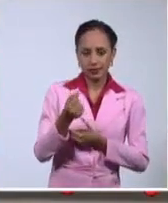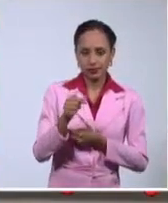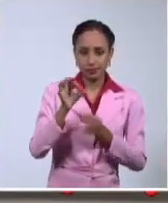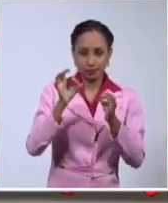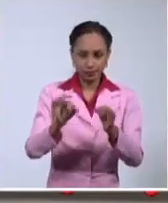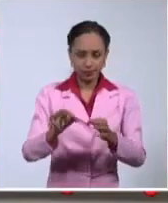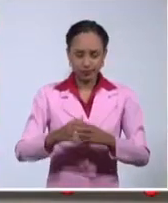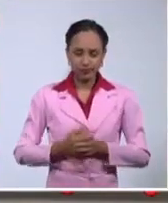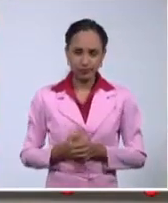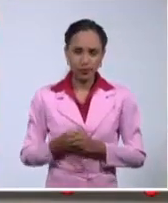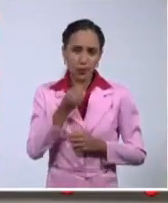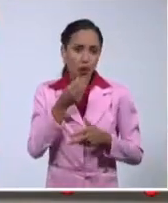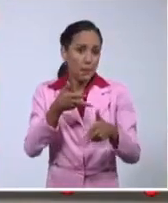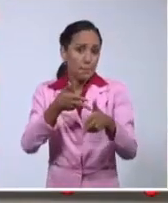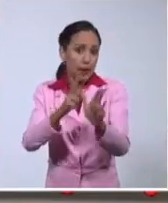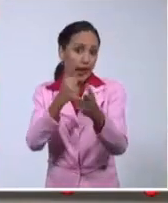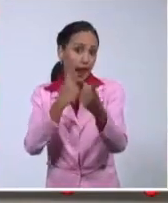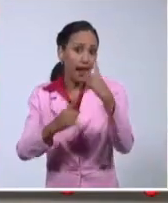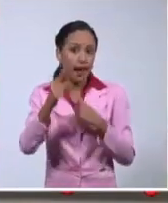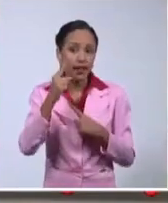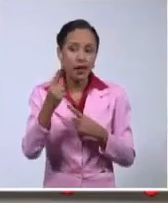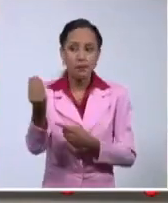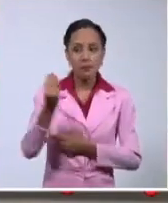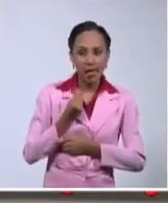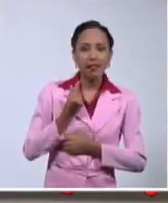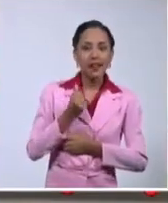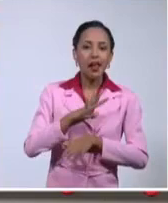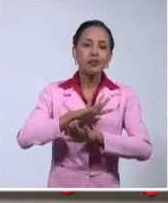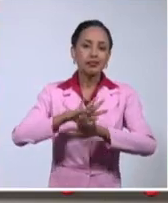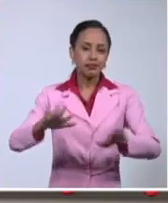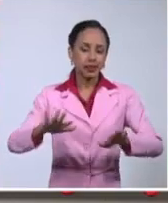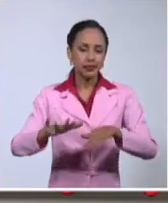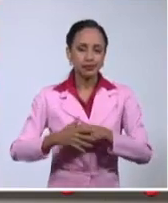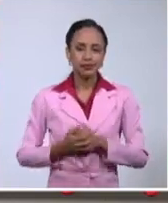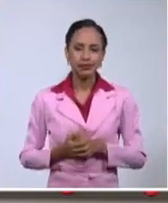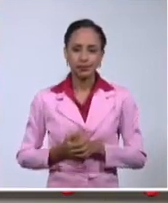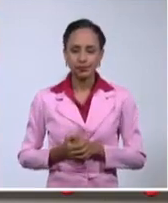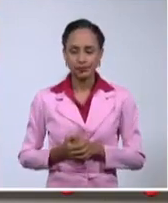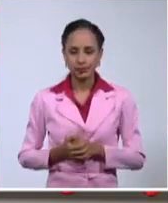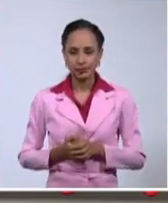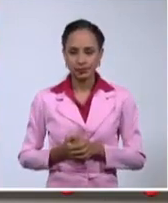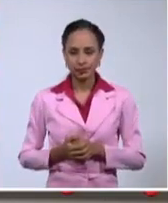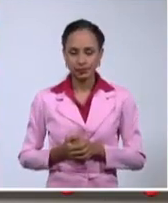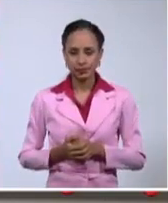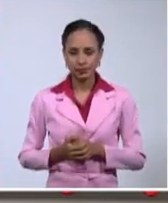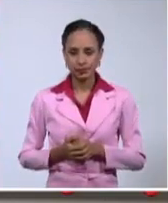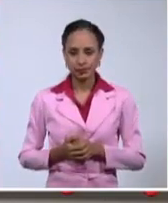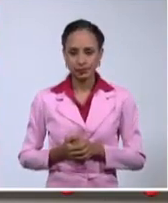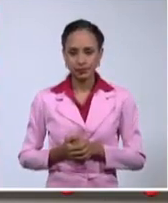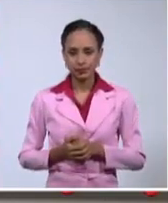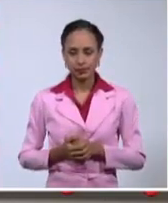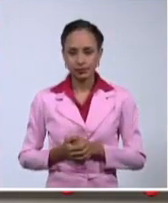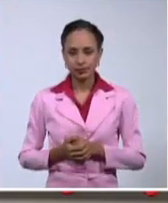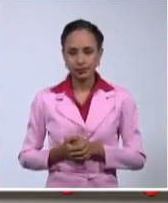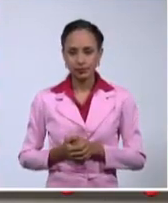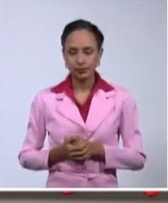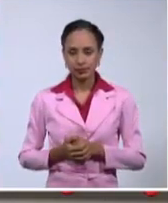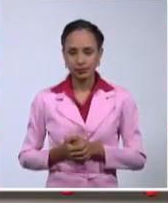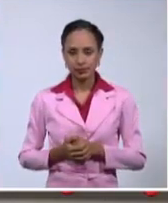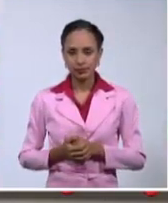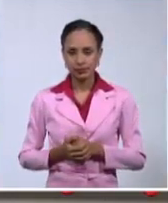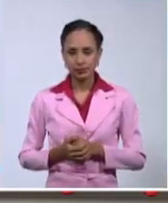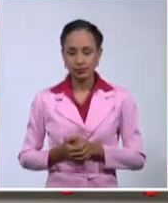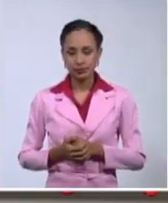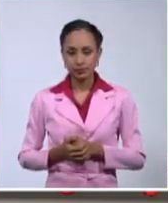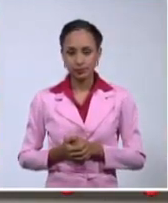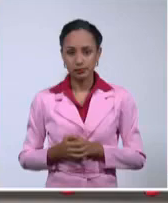aunque tiene otros elementos, pero puedo avanzar más. Y si, por ejemplo, digamos con ese trabajo nada digno,